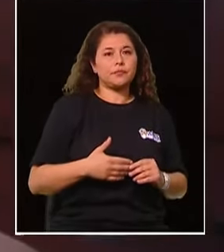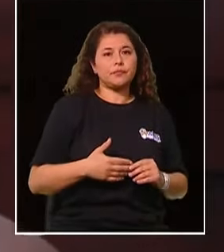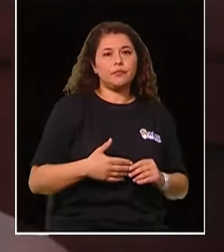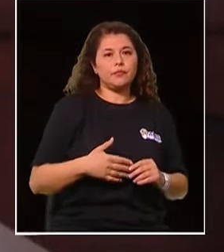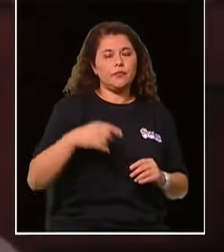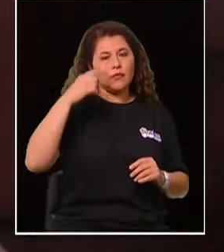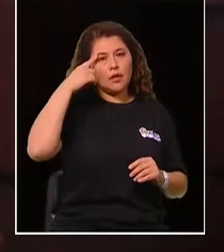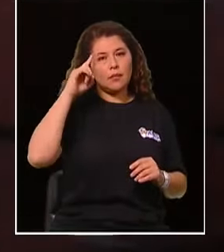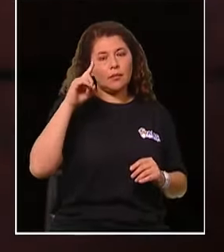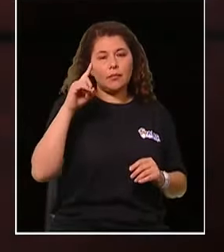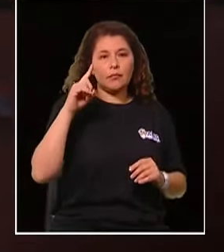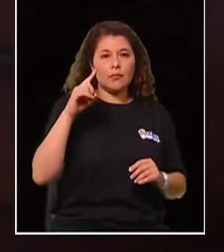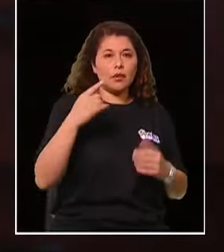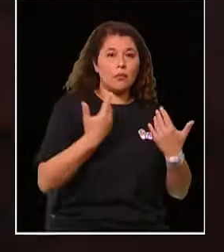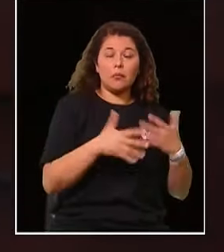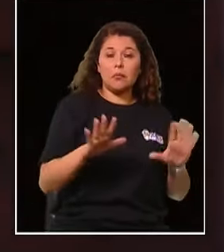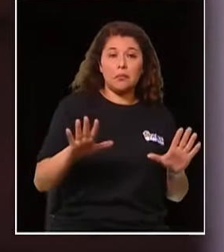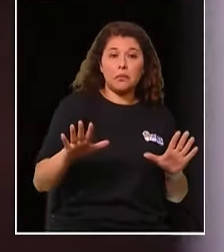Pero pasó.